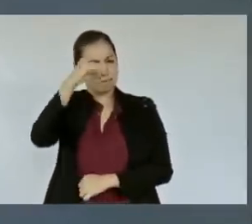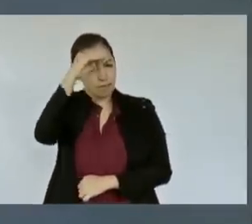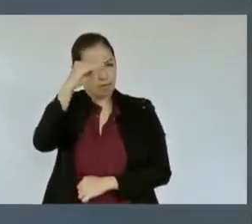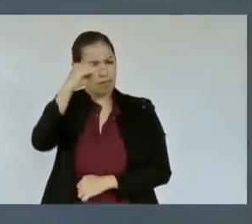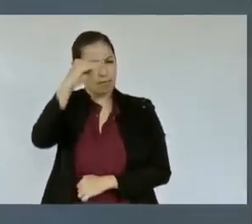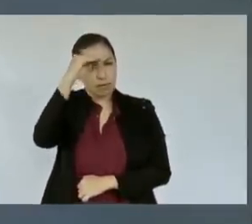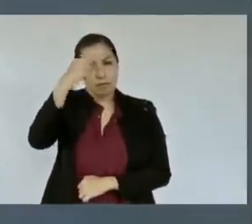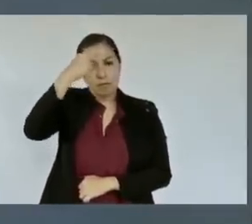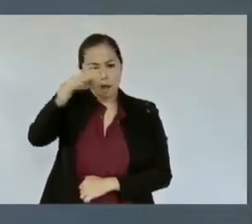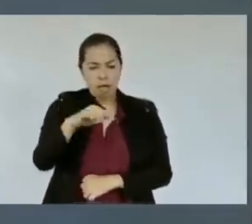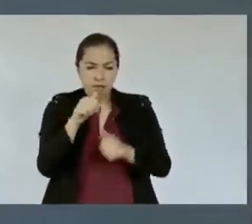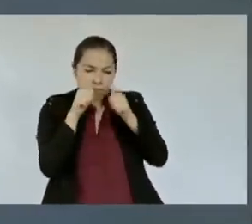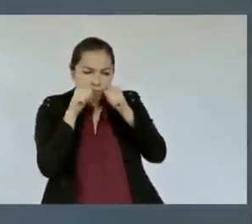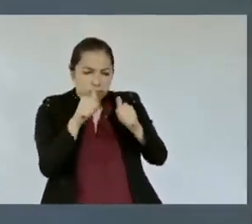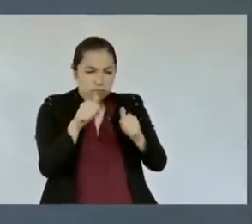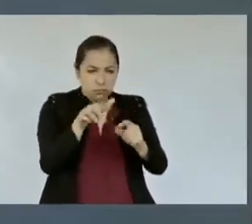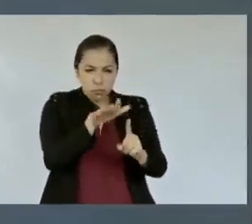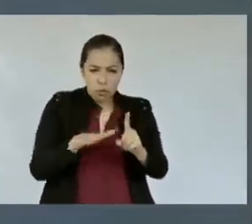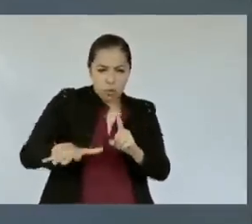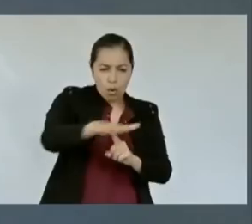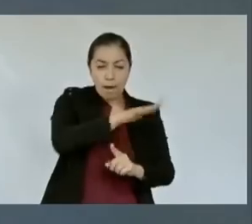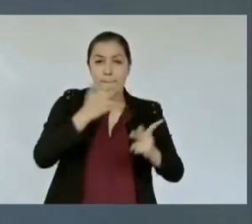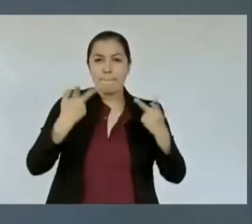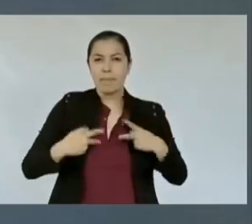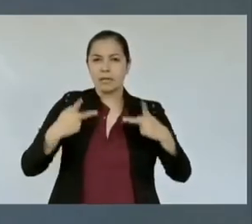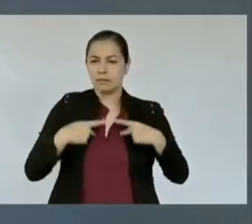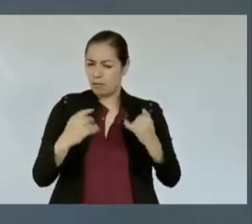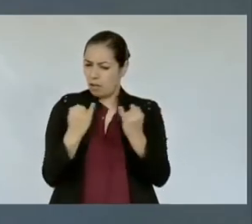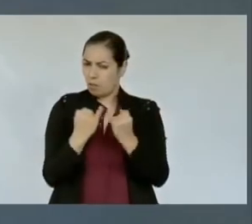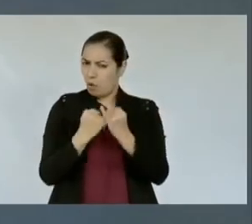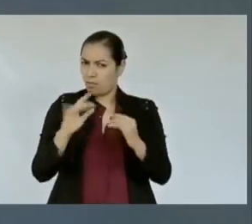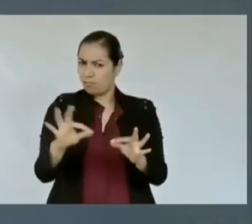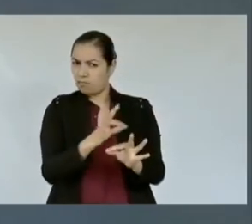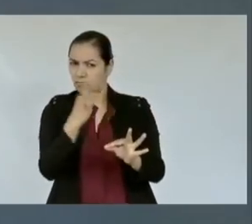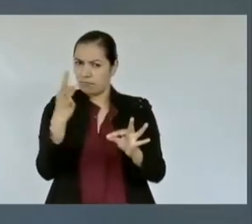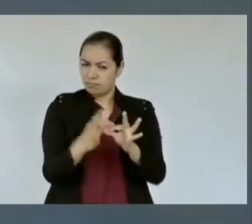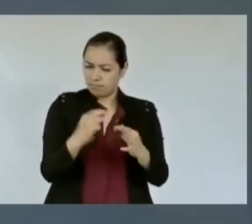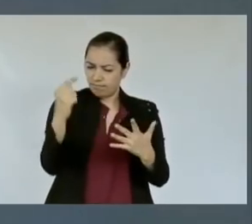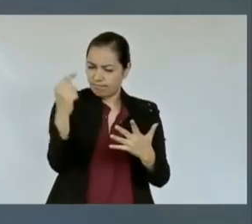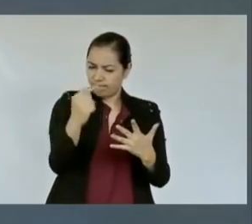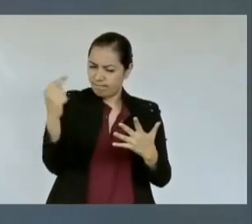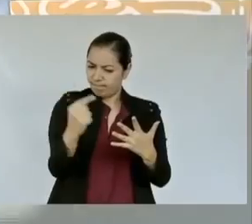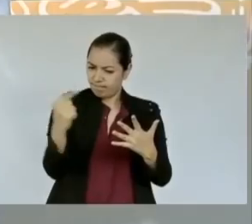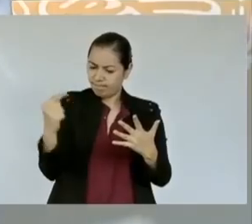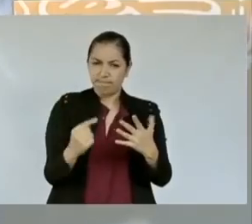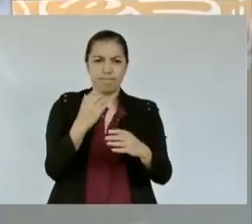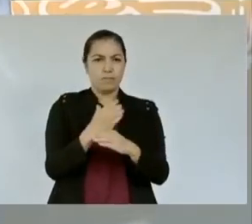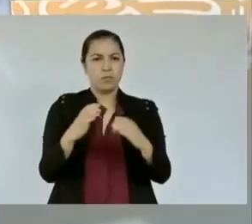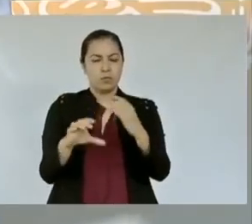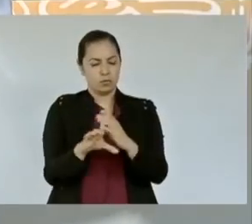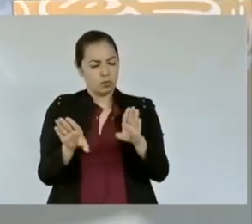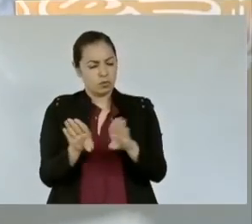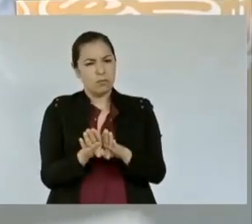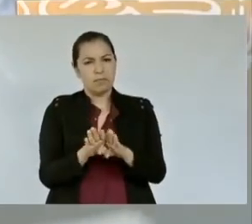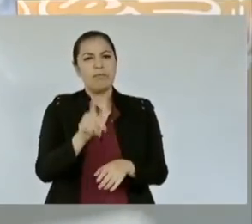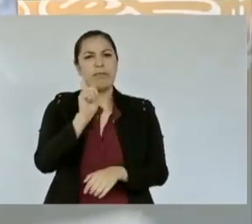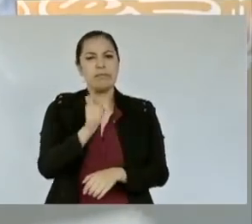el principio aplicando la doctrina que se sintetiza en una frase